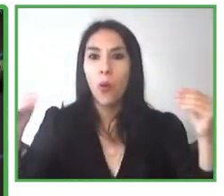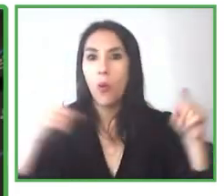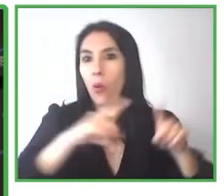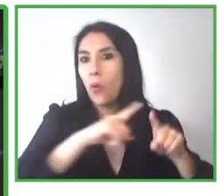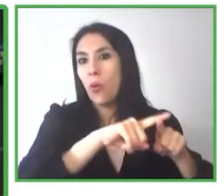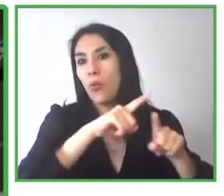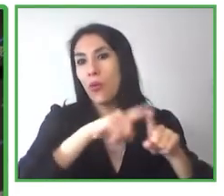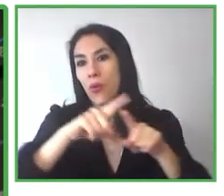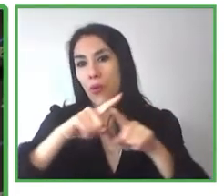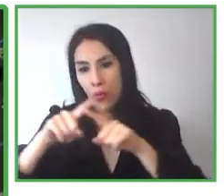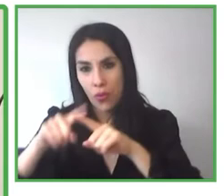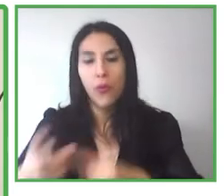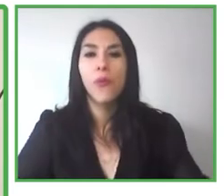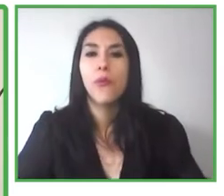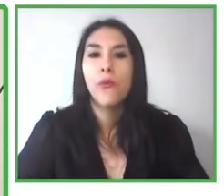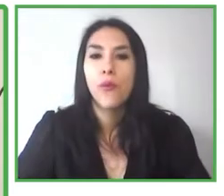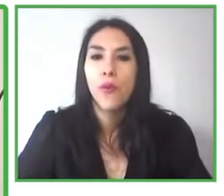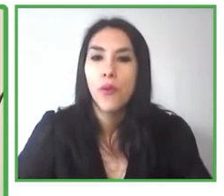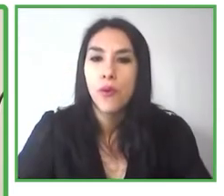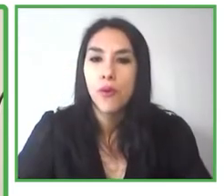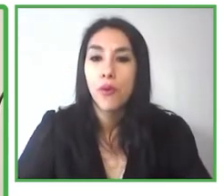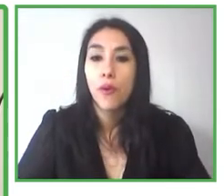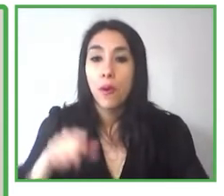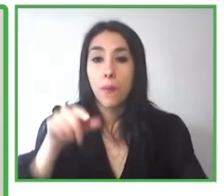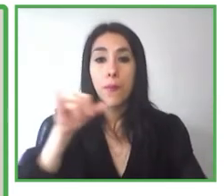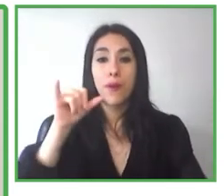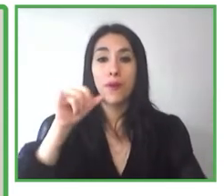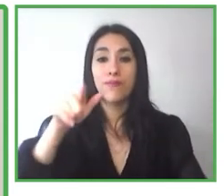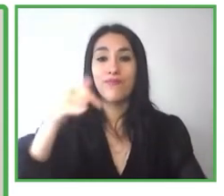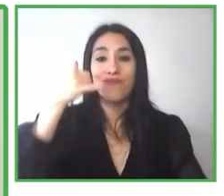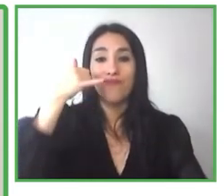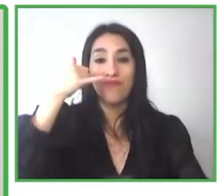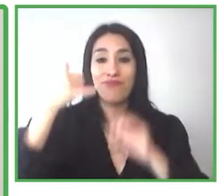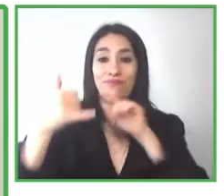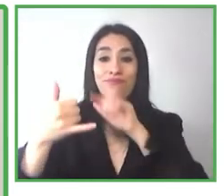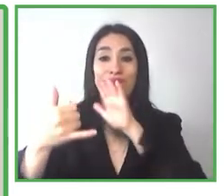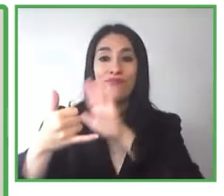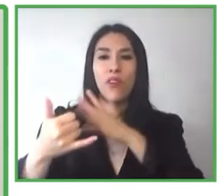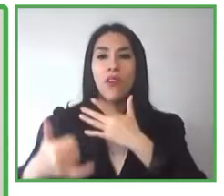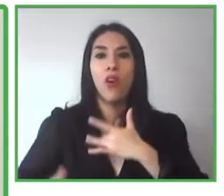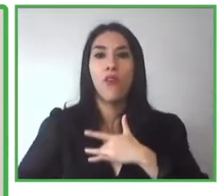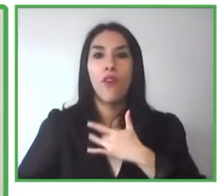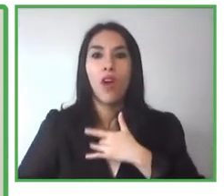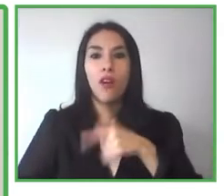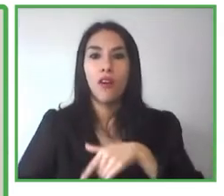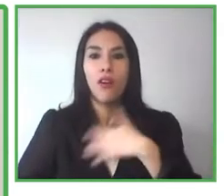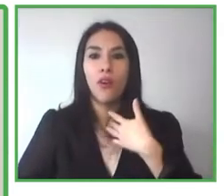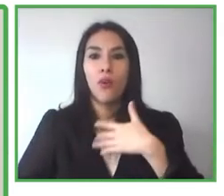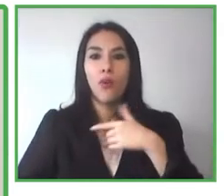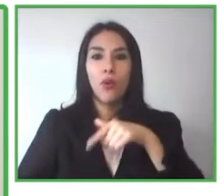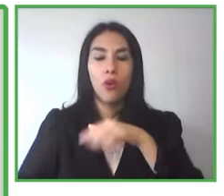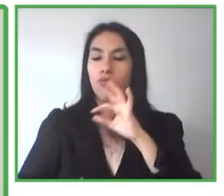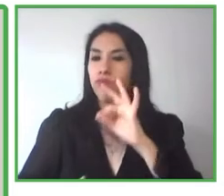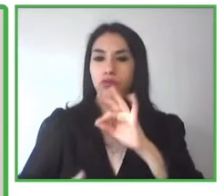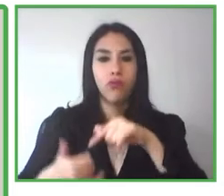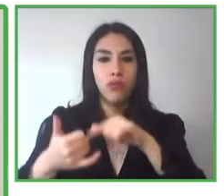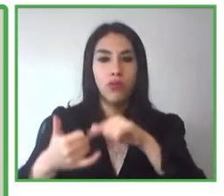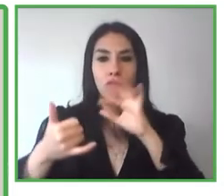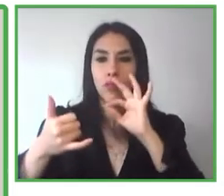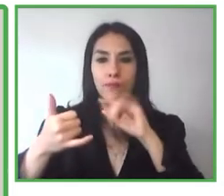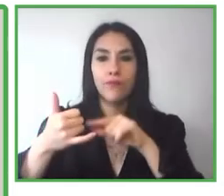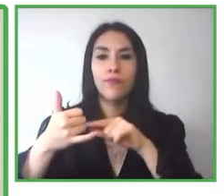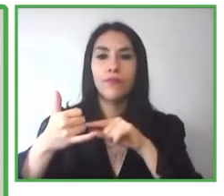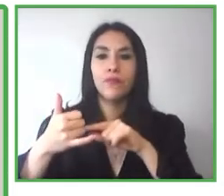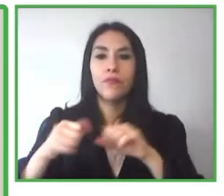para mí una de las mejores partes de Seeing AI es la capacidad de leer imágenes de las redes sociales porque la gente me manda a